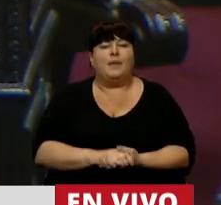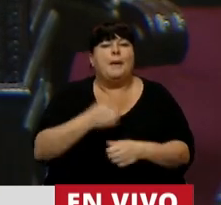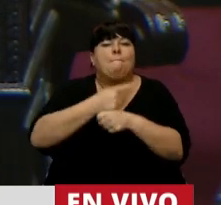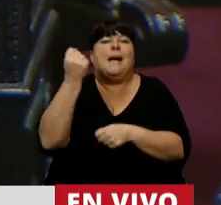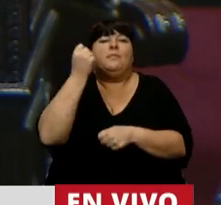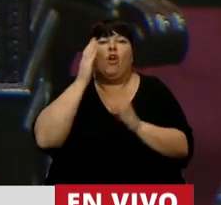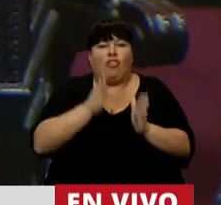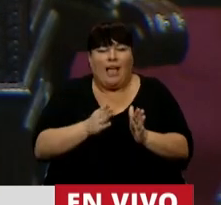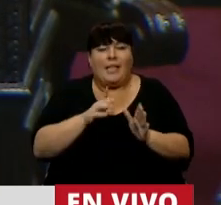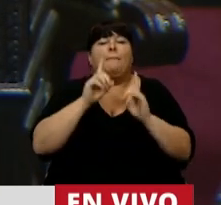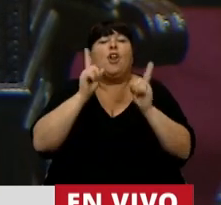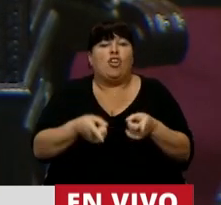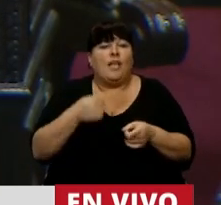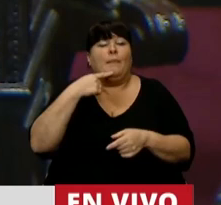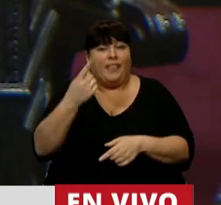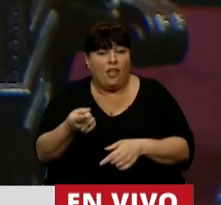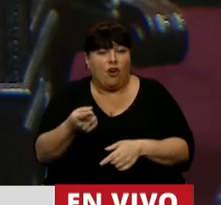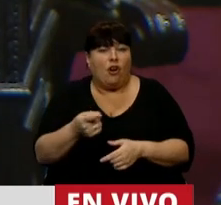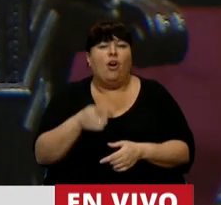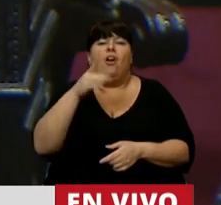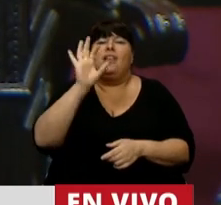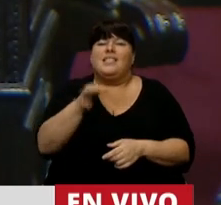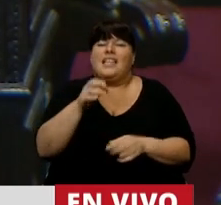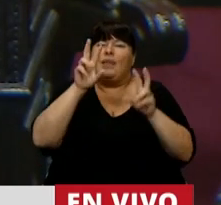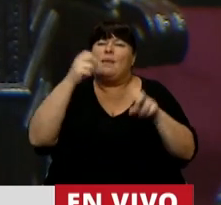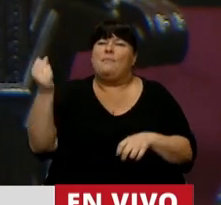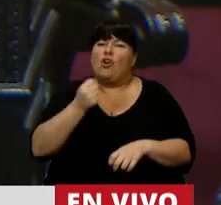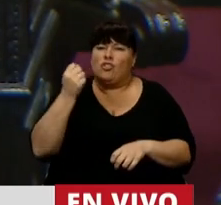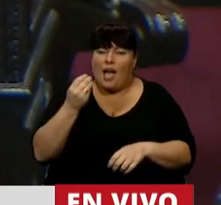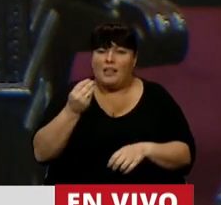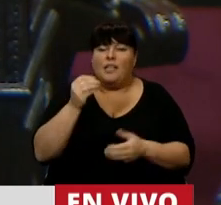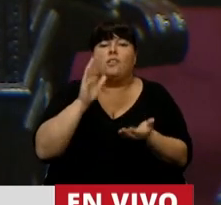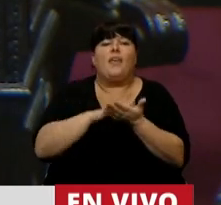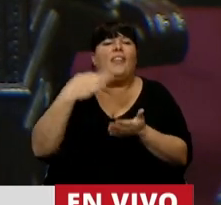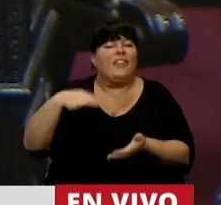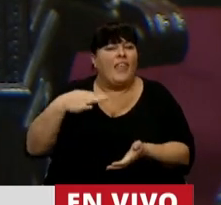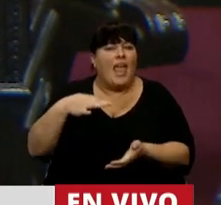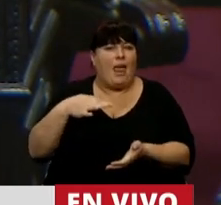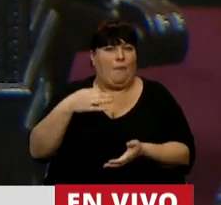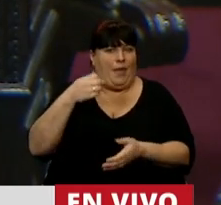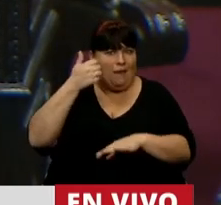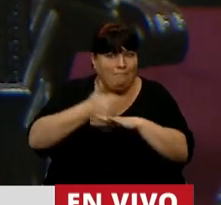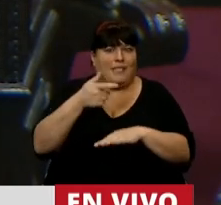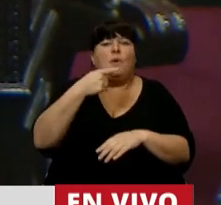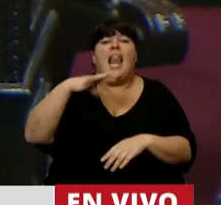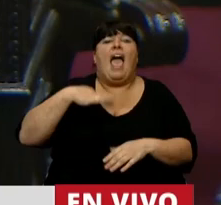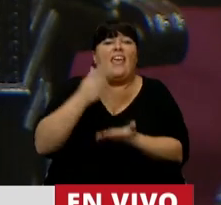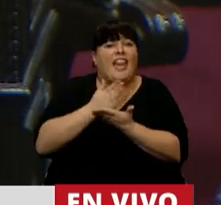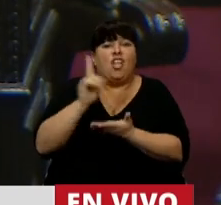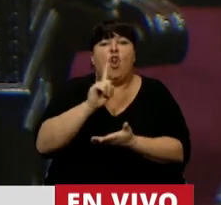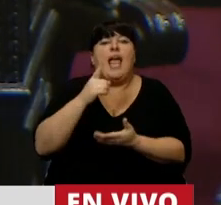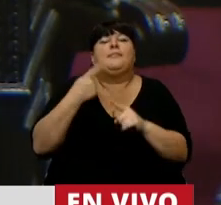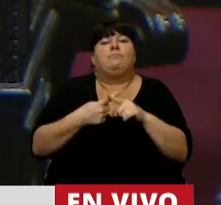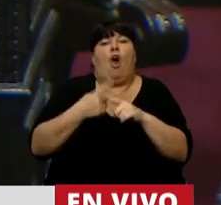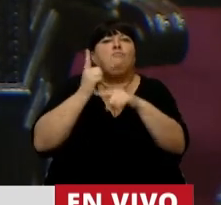señor Presidente. Pero también dijo, sabe algo muy importante, señor Presidente, que tiene que estar presente. Porque el derecho a la vida no es un derecho de